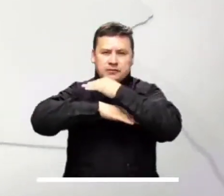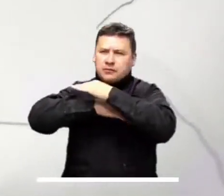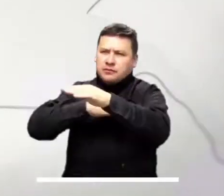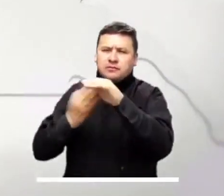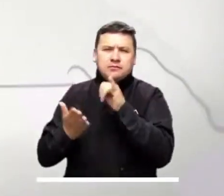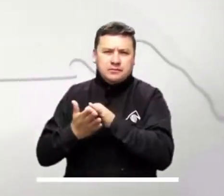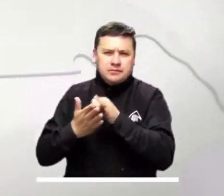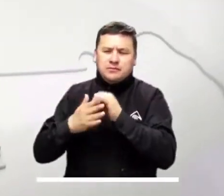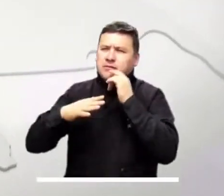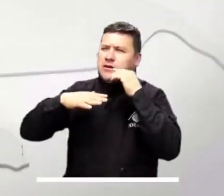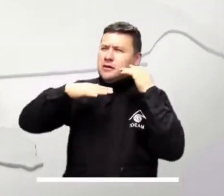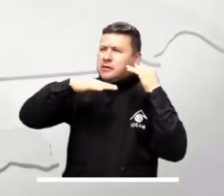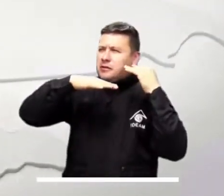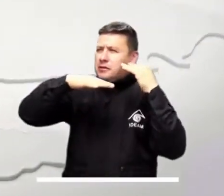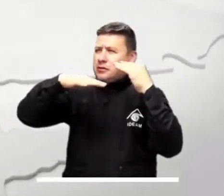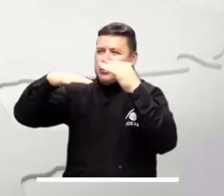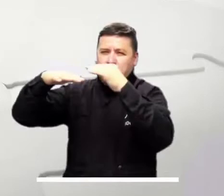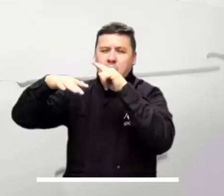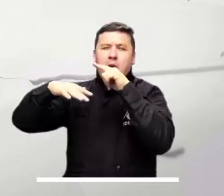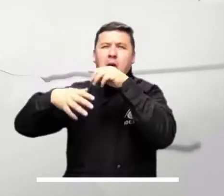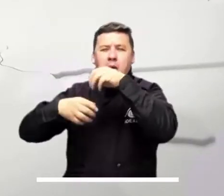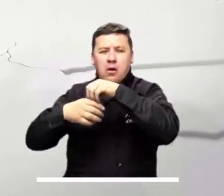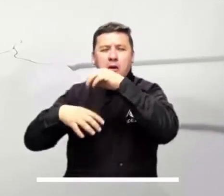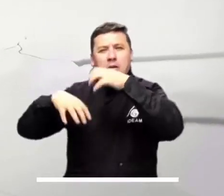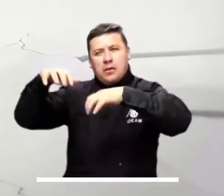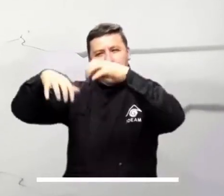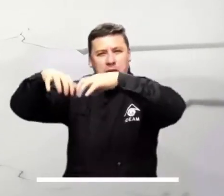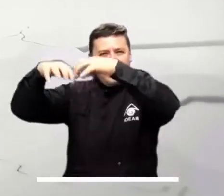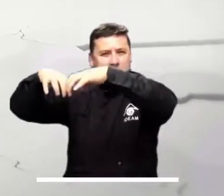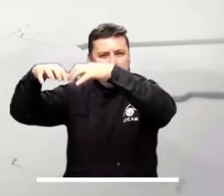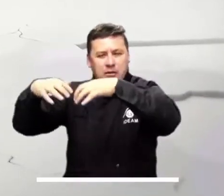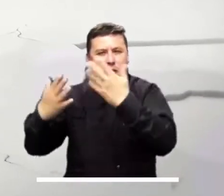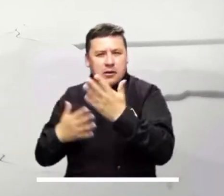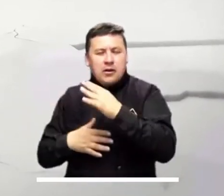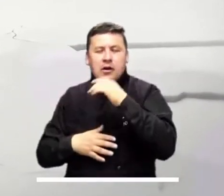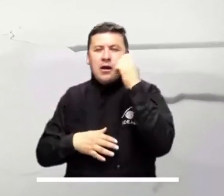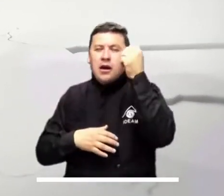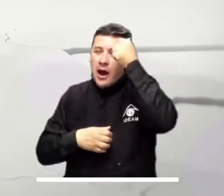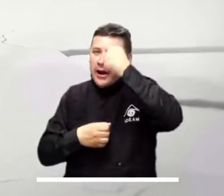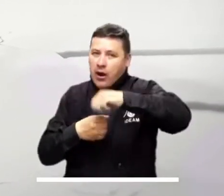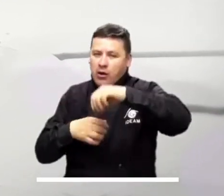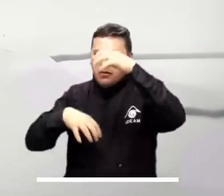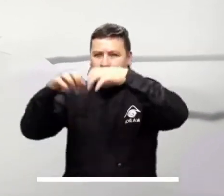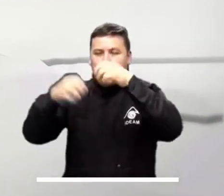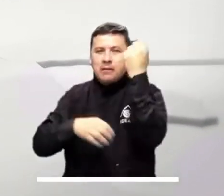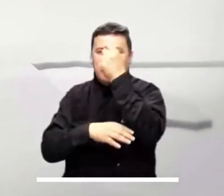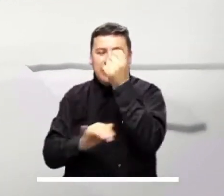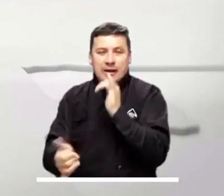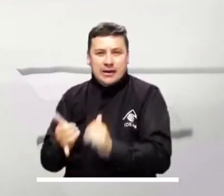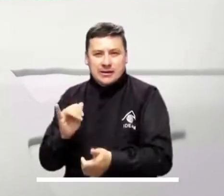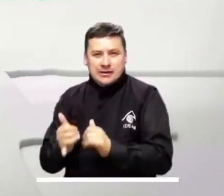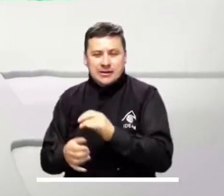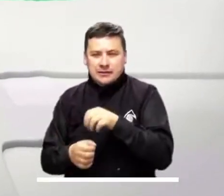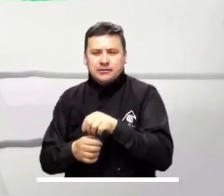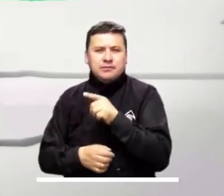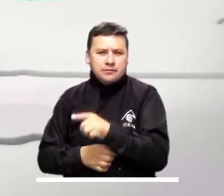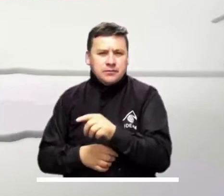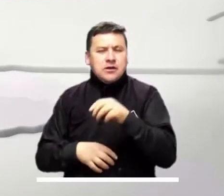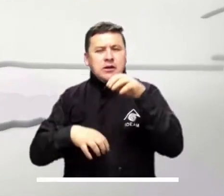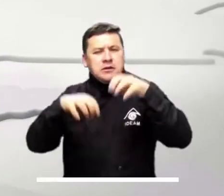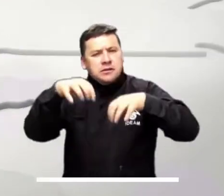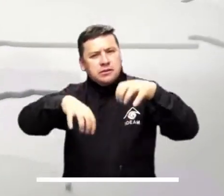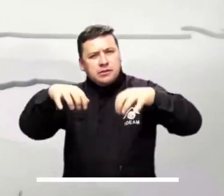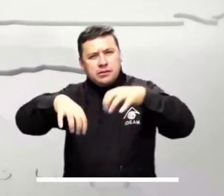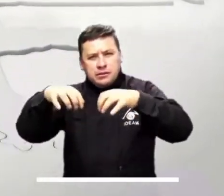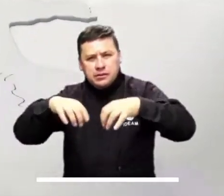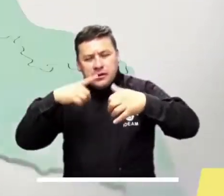La Orinoquía no se aparta de la tendencia del resto del país. Habrá cielo nublado con lluvias sectorizadas en el pie de Monte Araucano, Mete y Casanare.